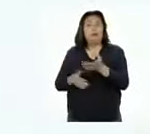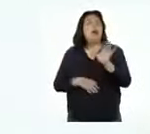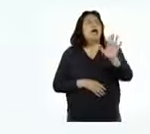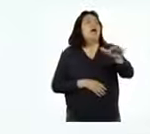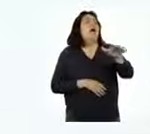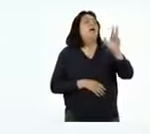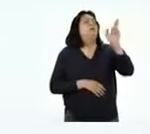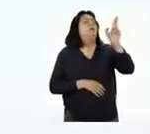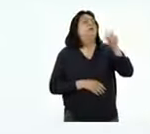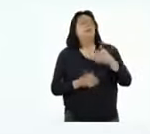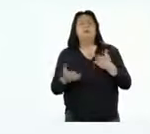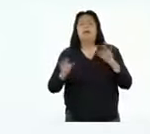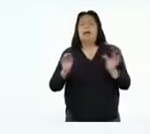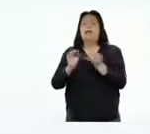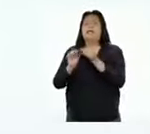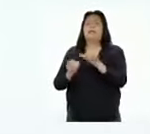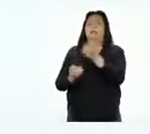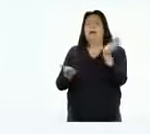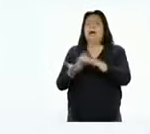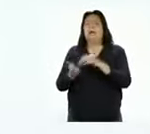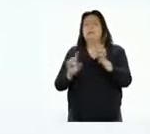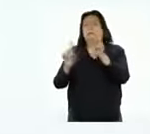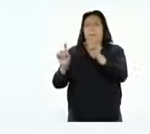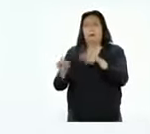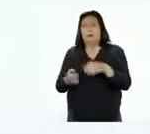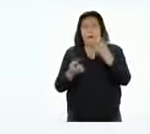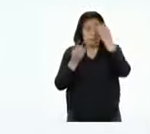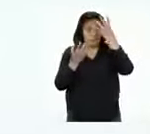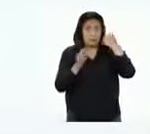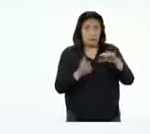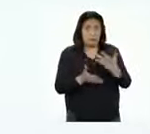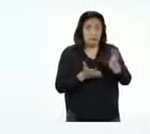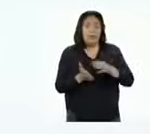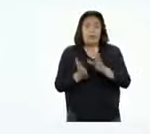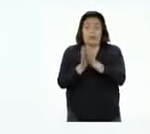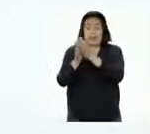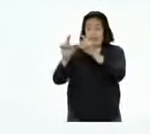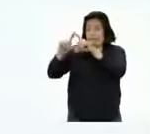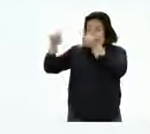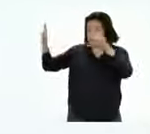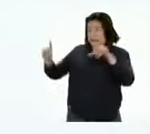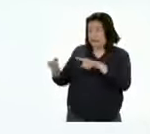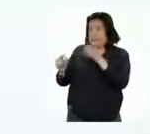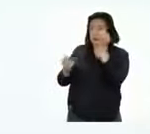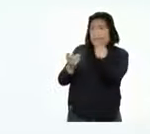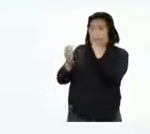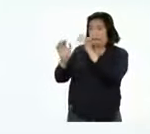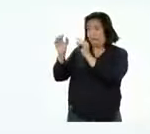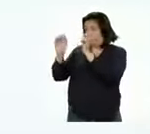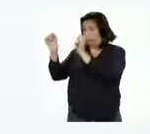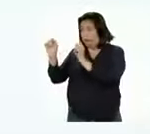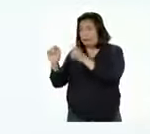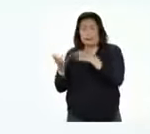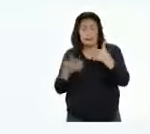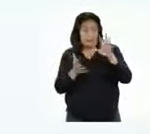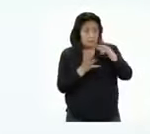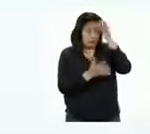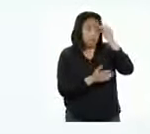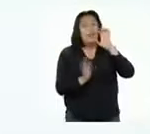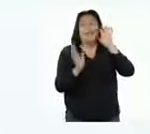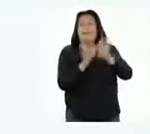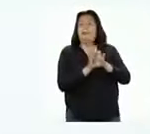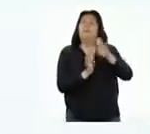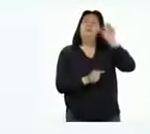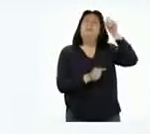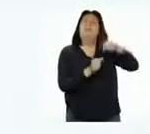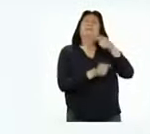Profesora, ¿podríamos agregar otras preguntas con la información que hemos encontrado en la infografía y la que hemos aprendido durante estos días? Por ejemplo,